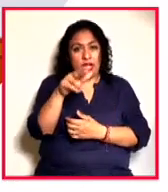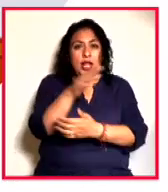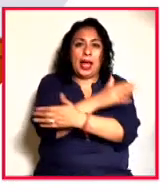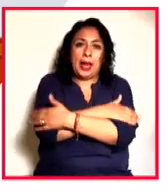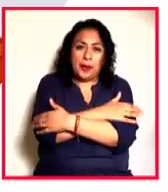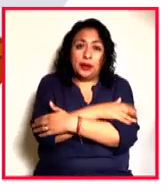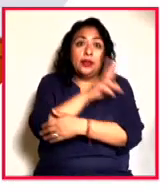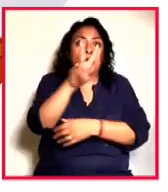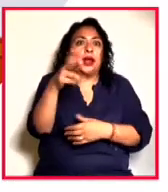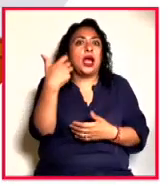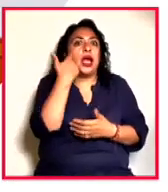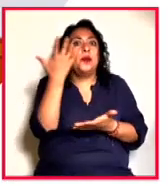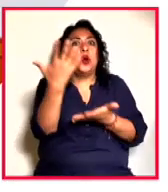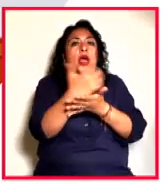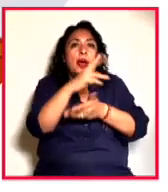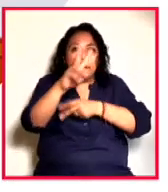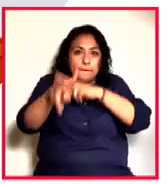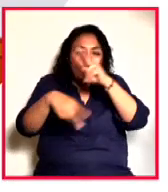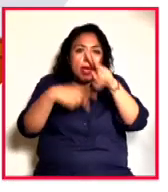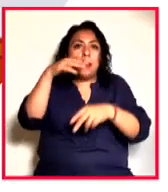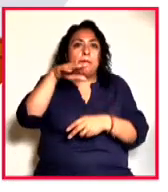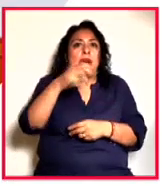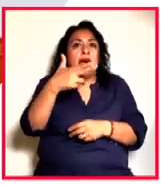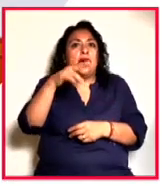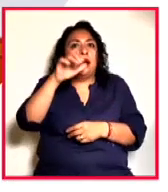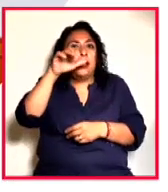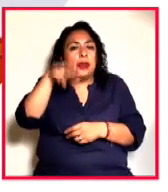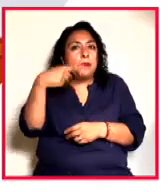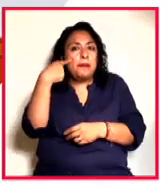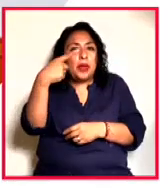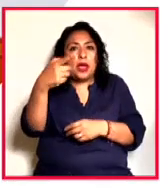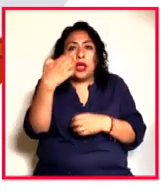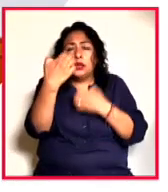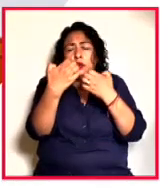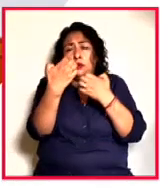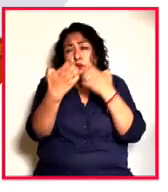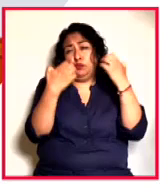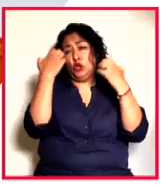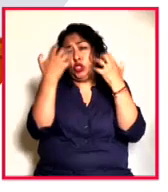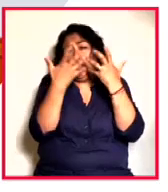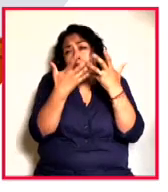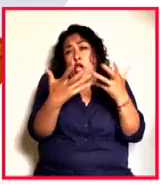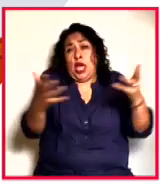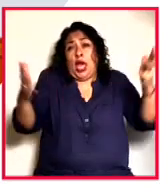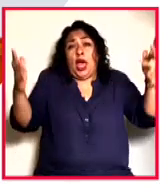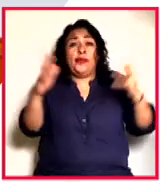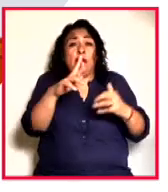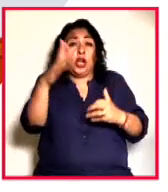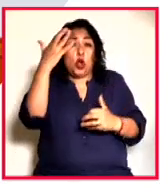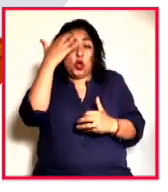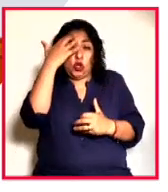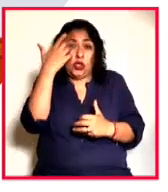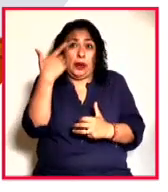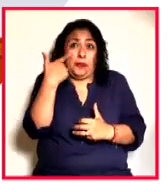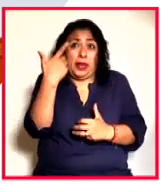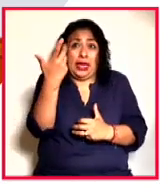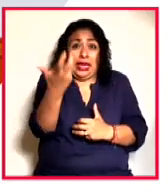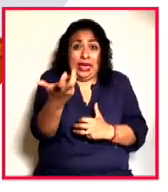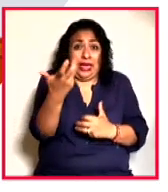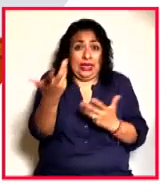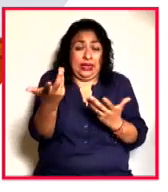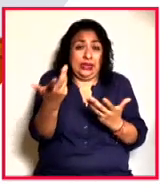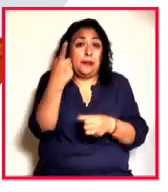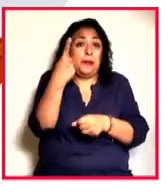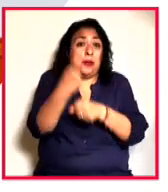ganas, Laura, de darse una vuelta a Magen para ver esta gran exposición y, por supuesto, reconocer y reencontrarnos en primera